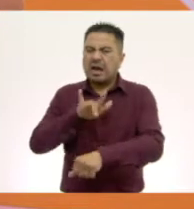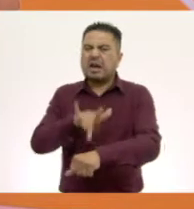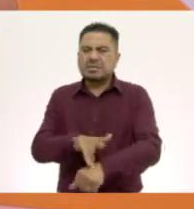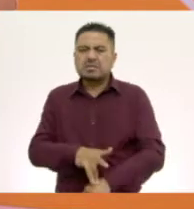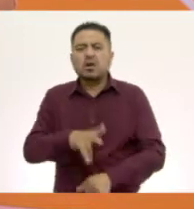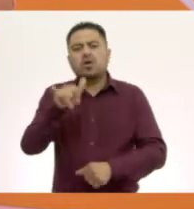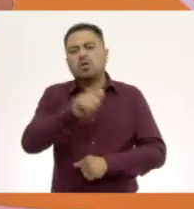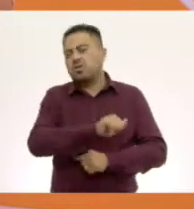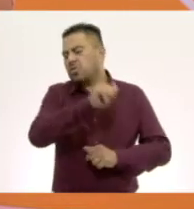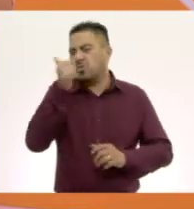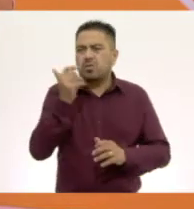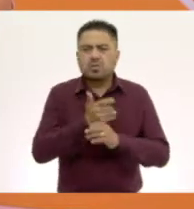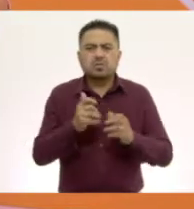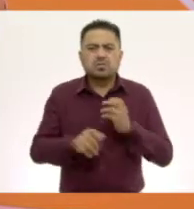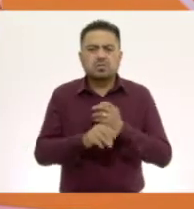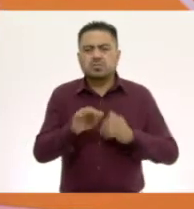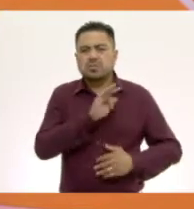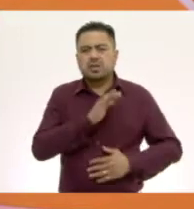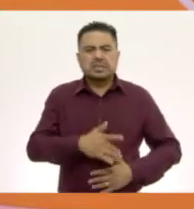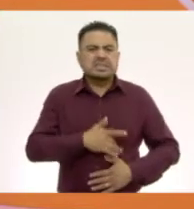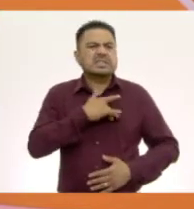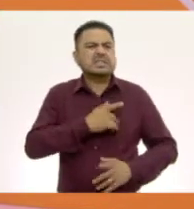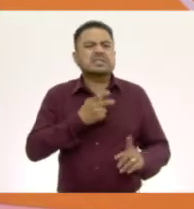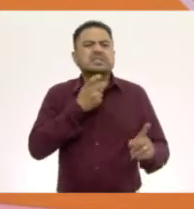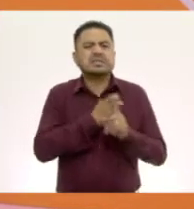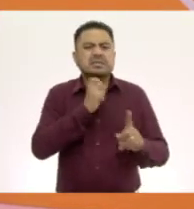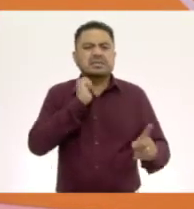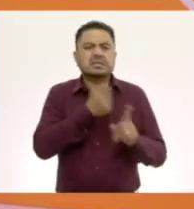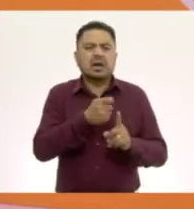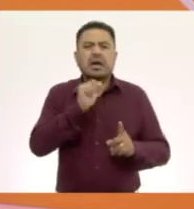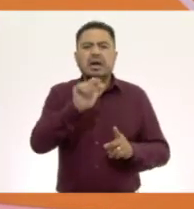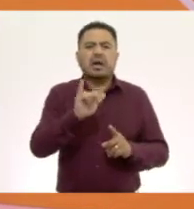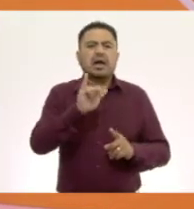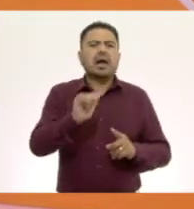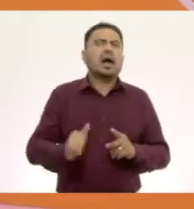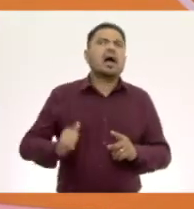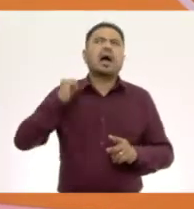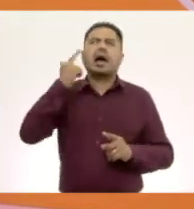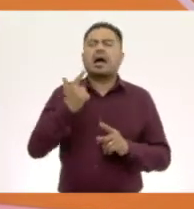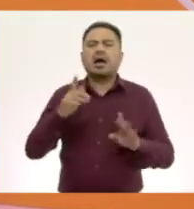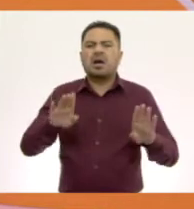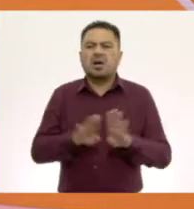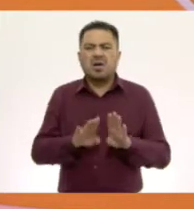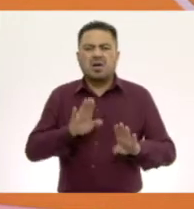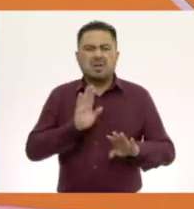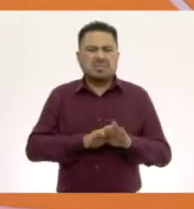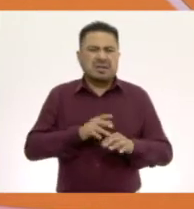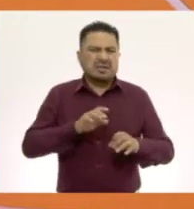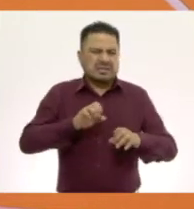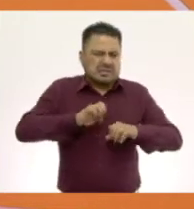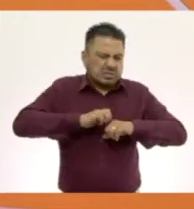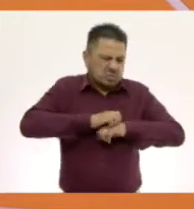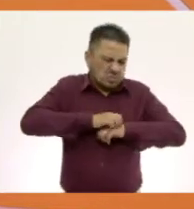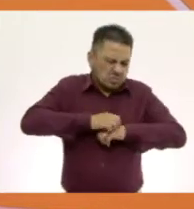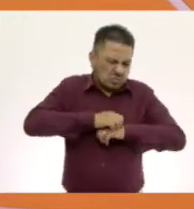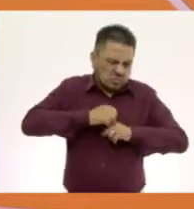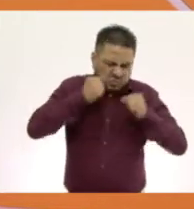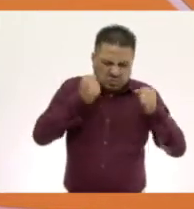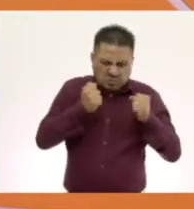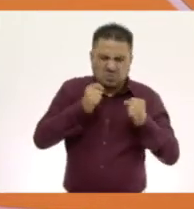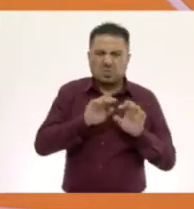Otra cosa que podemos sentir con la textura es si es algo rugoso, algo rasposo.